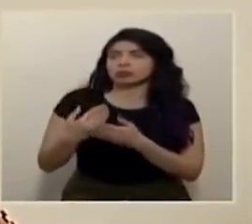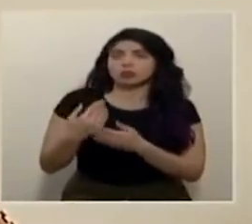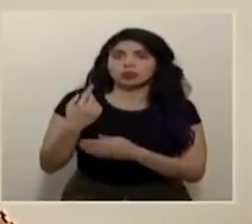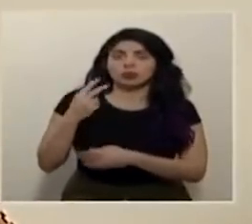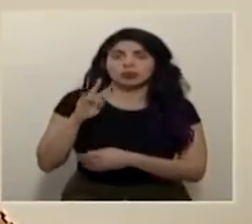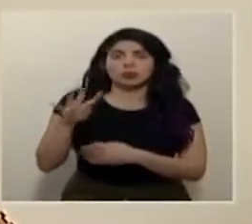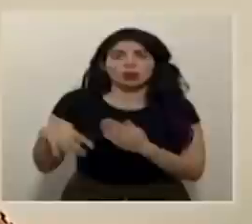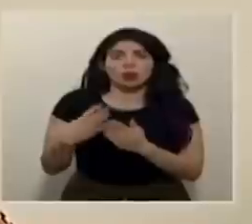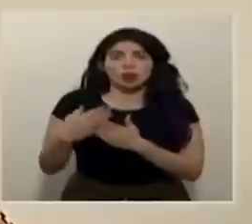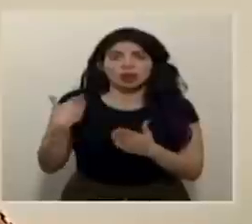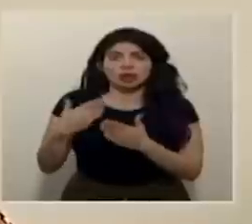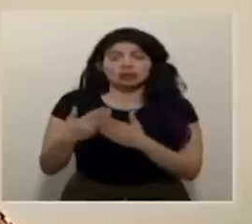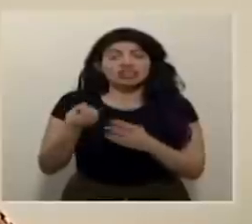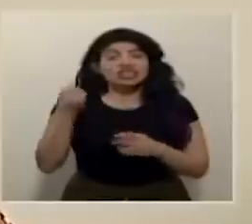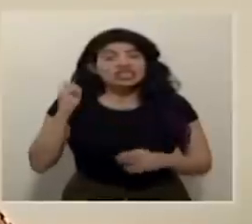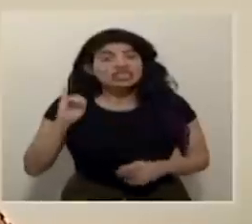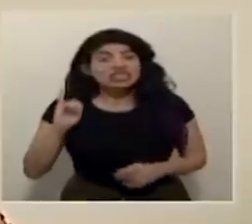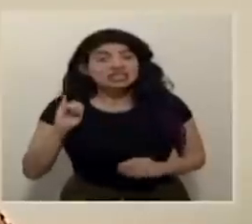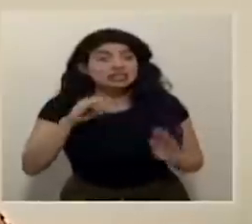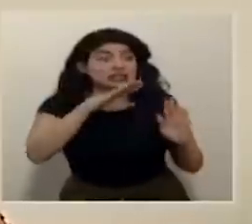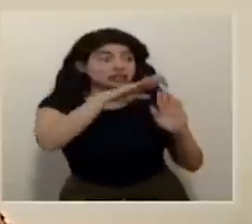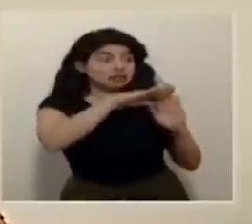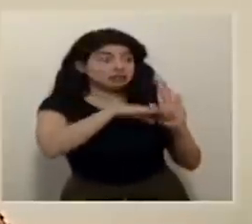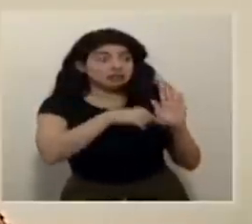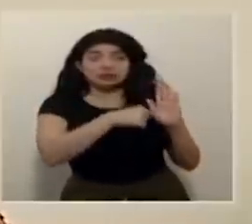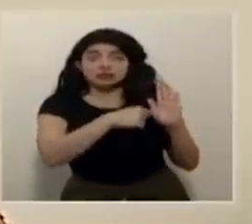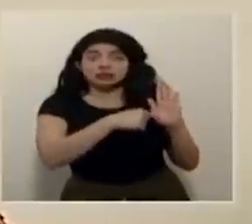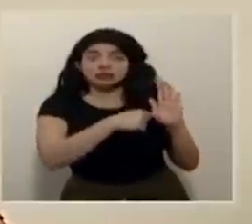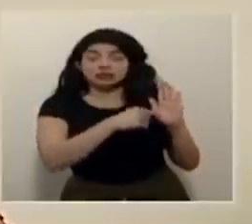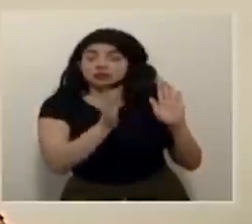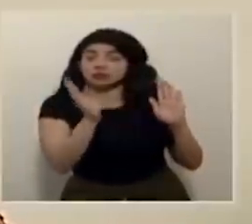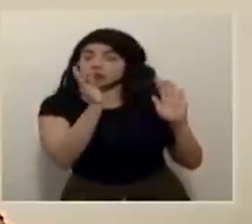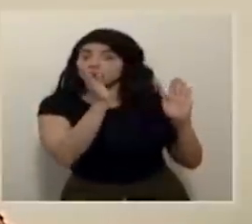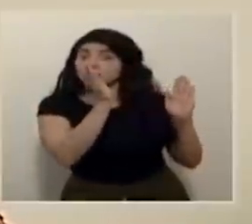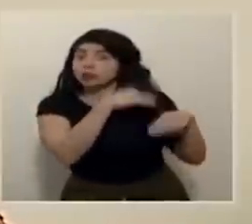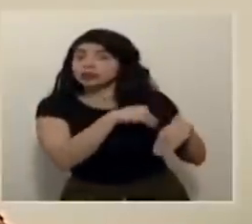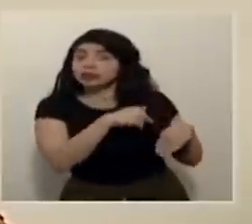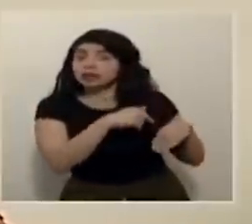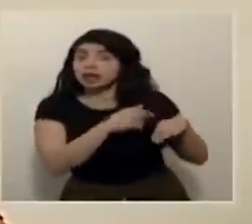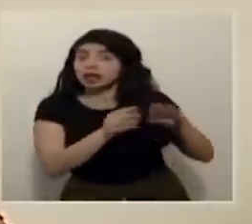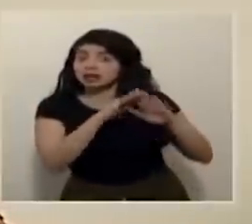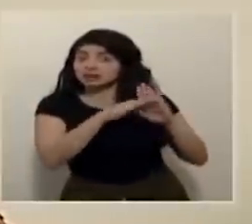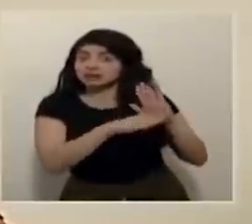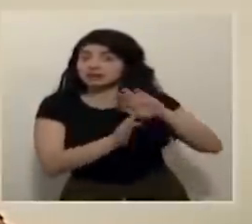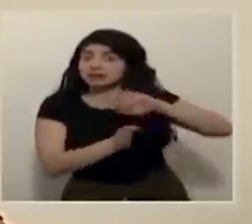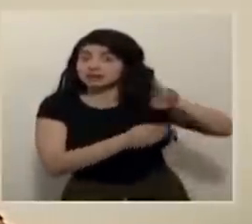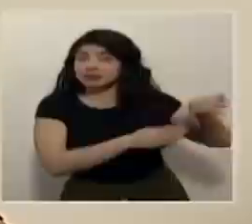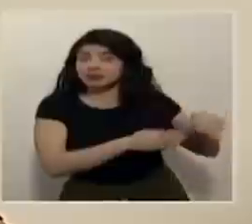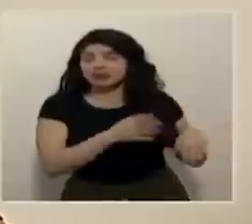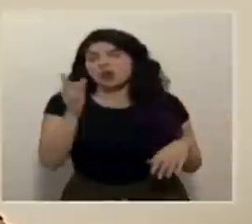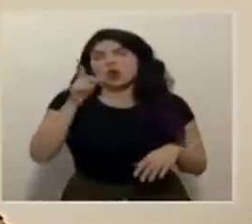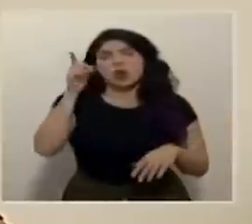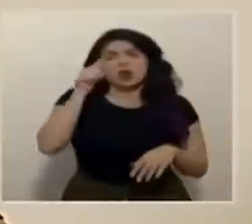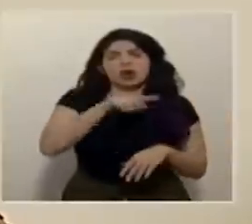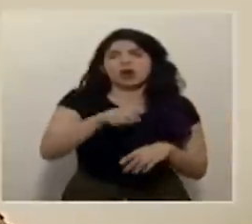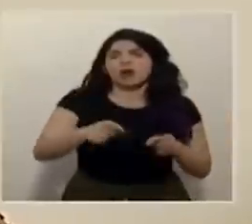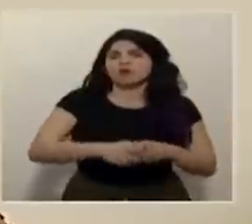Y si no tuviéramos las medidas que tenemos en este momento, esa cantidad, evidentemente, estaría mucho más arriba.